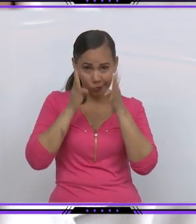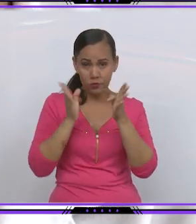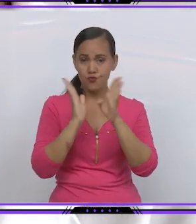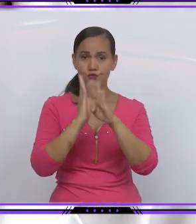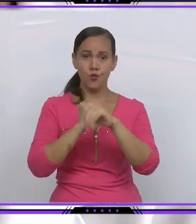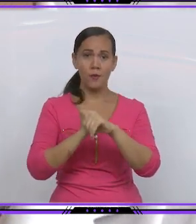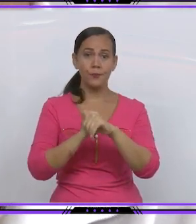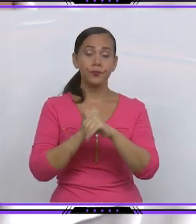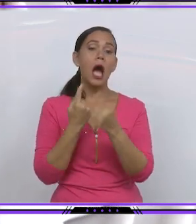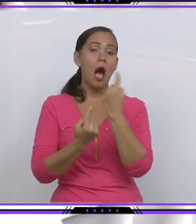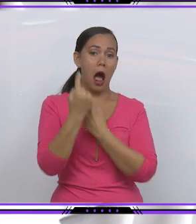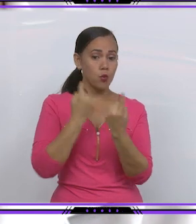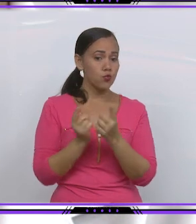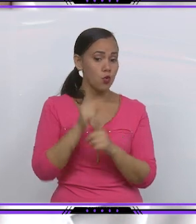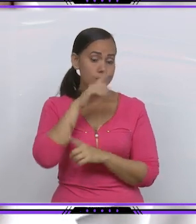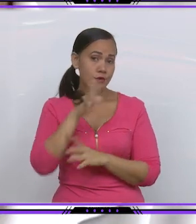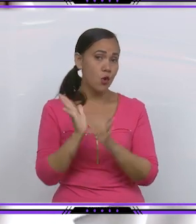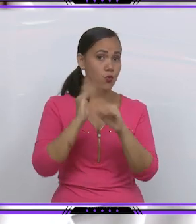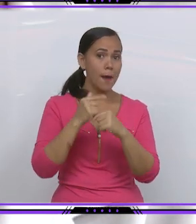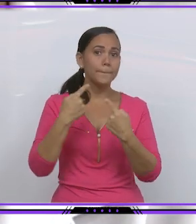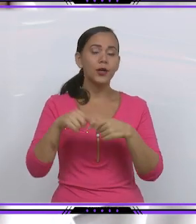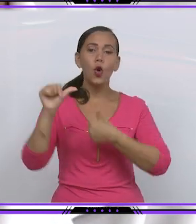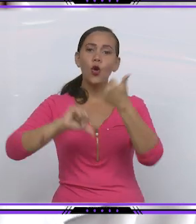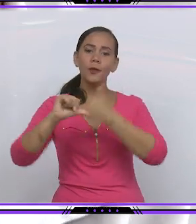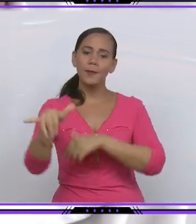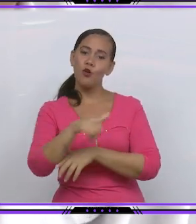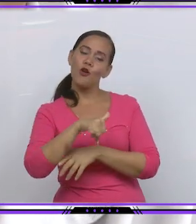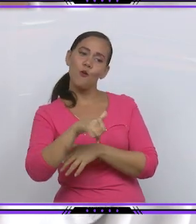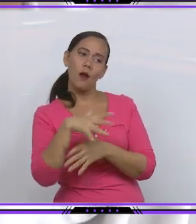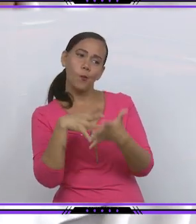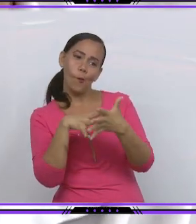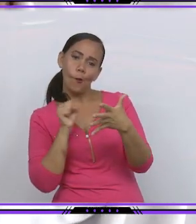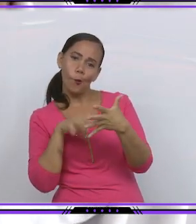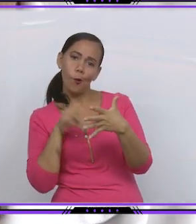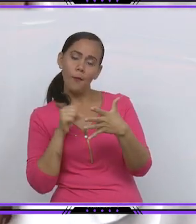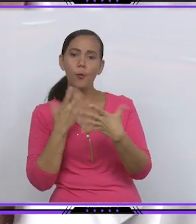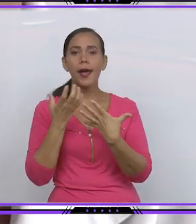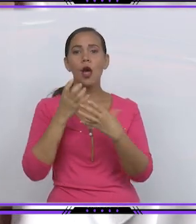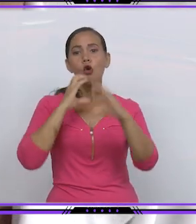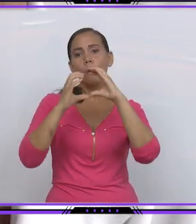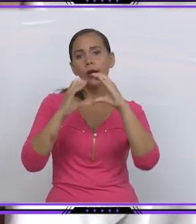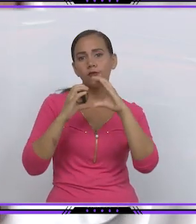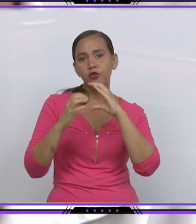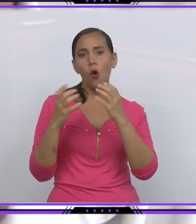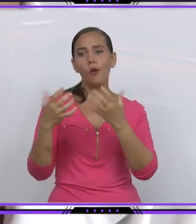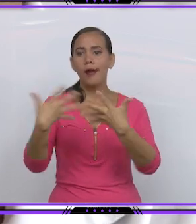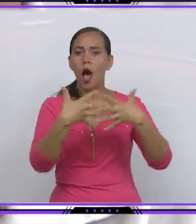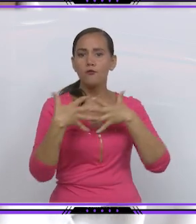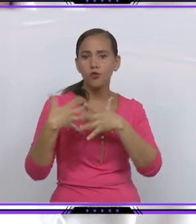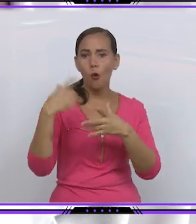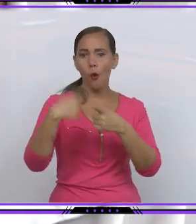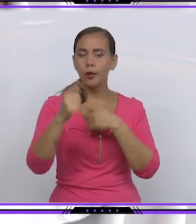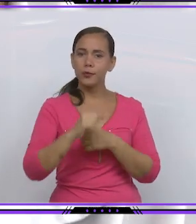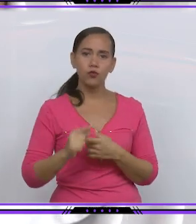pero que se comportan como tal porque tienen un trastorno importante de la comunicación, el lenguaje y la socialización, producto